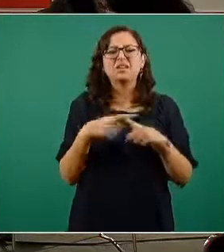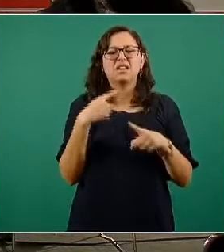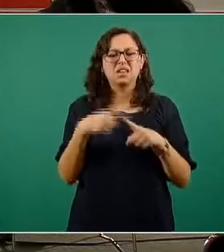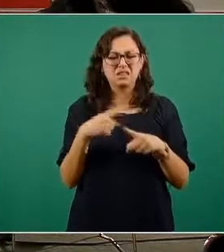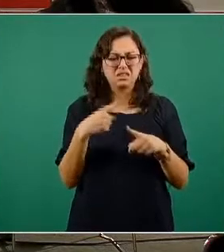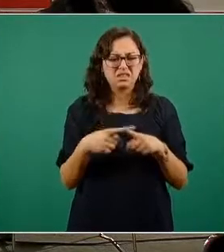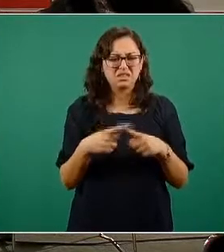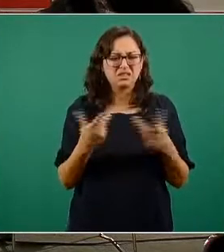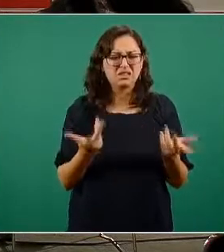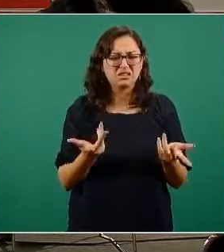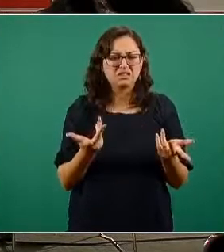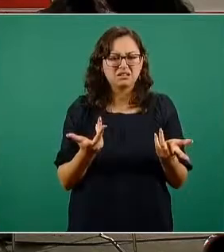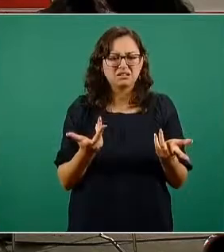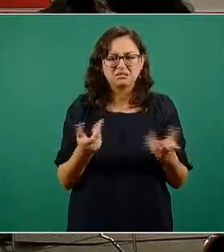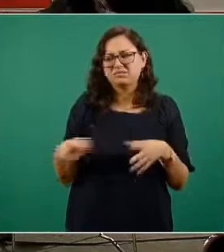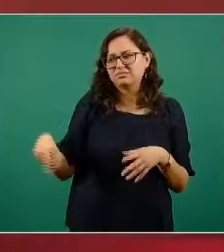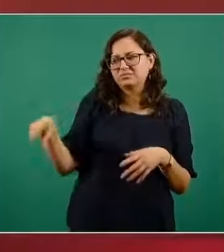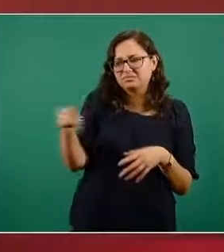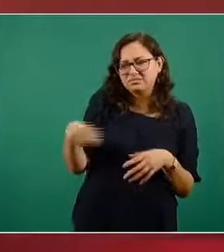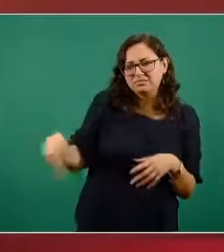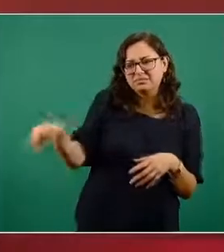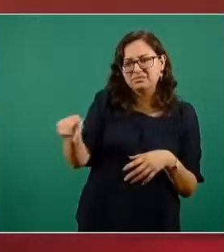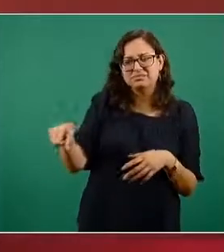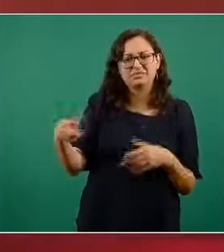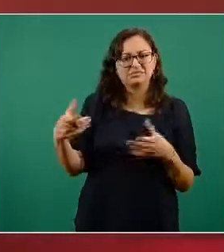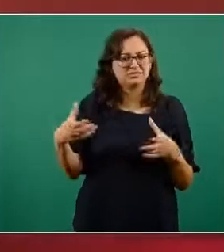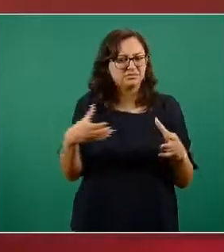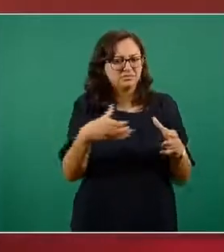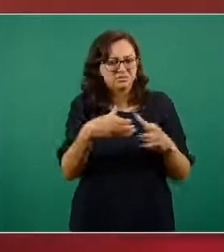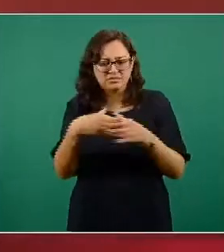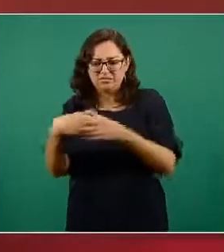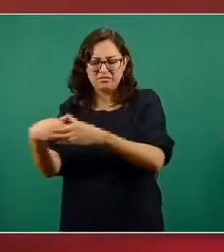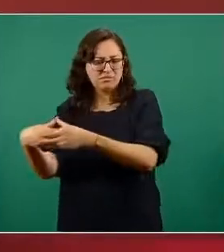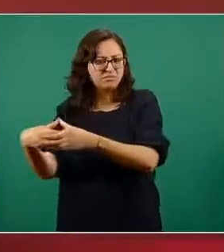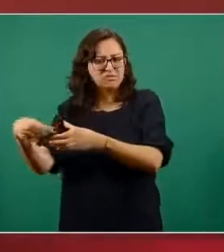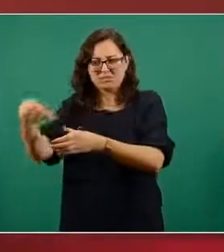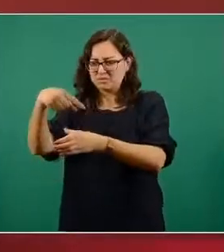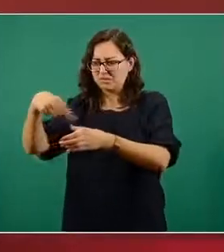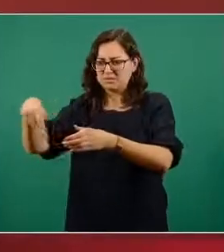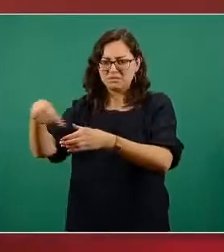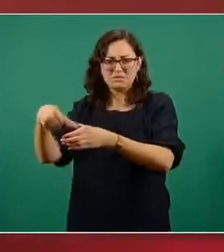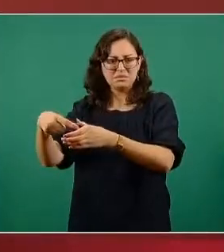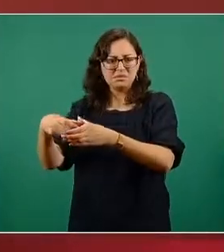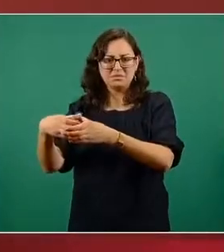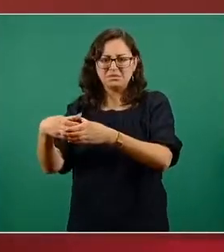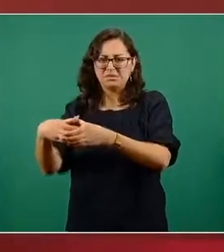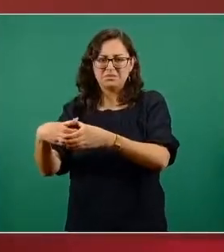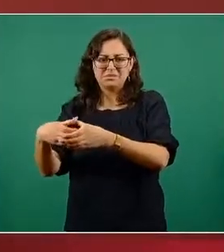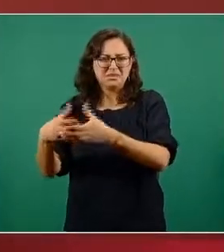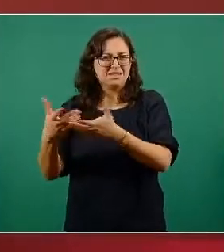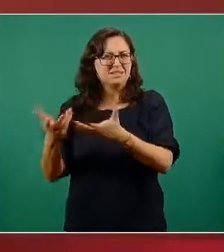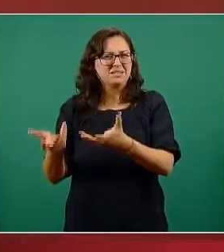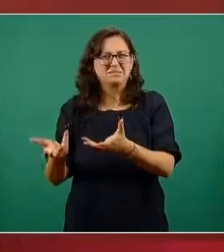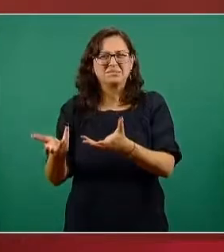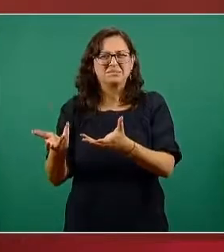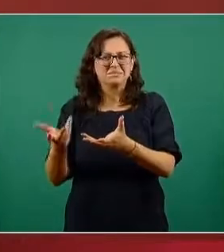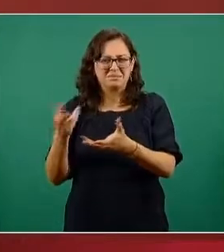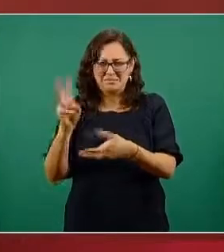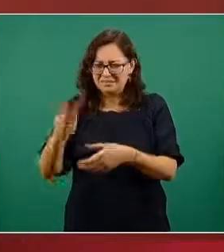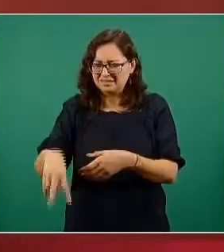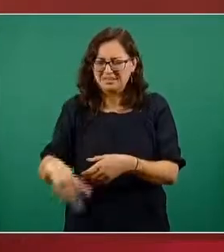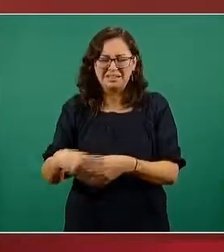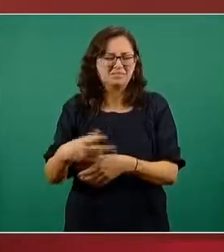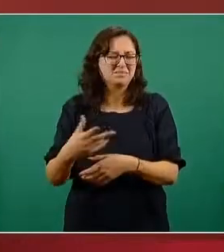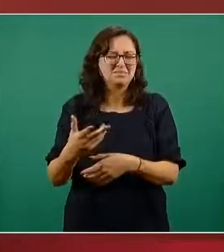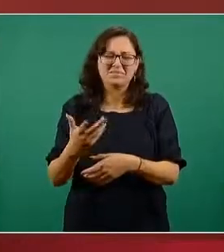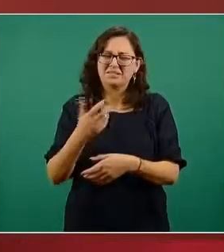a los que me refería parecieran estarse atrincherando en una de las posturas más anacrónicas y más dañinas